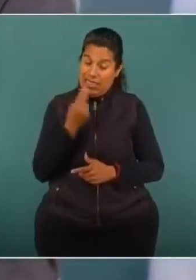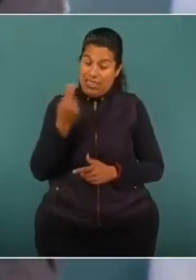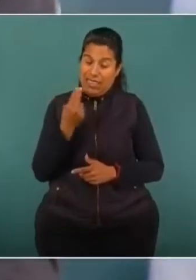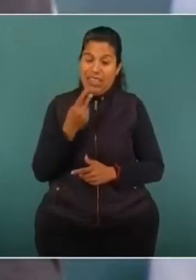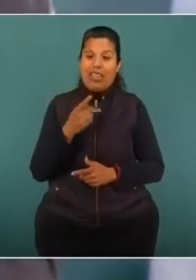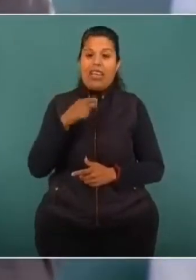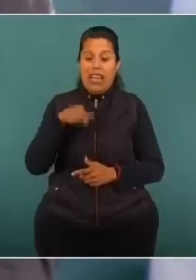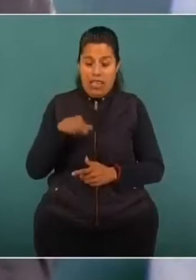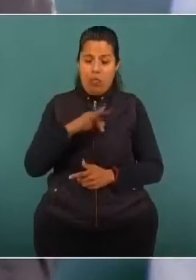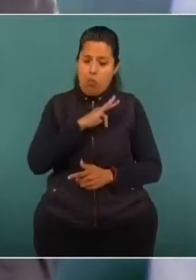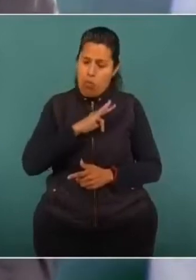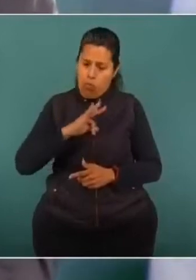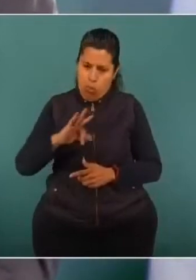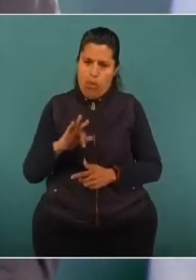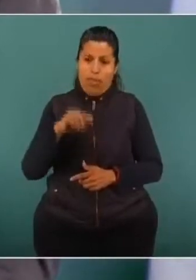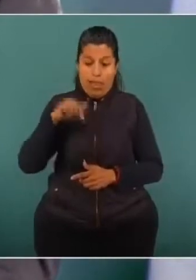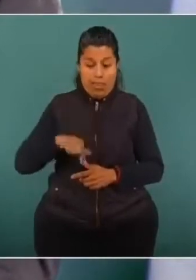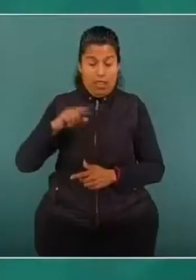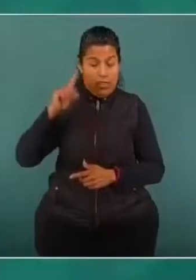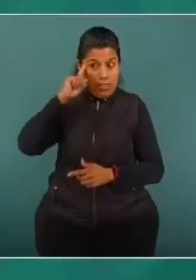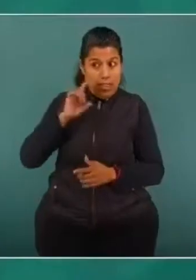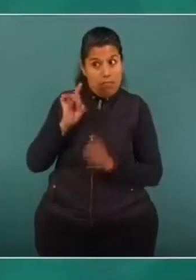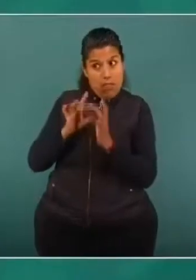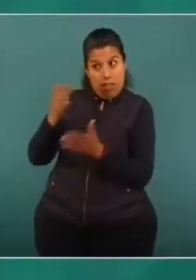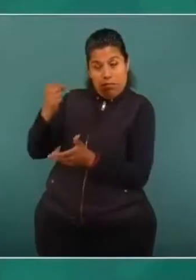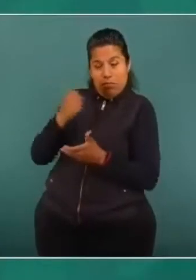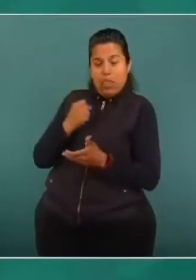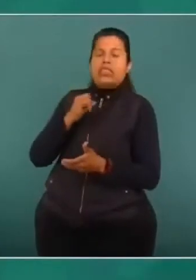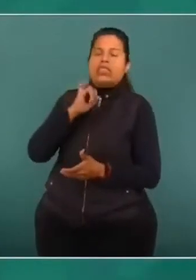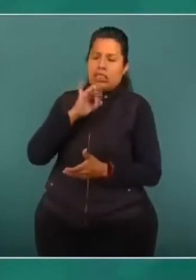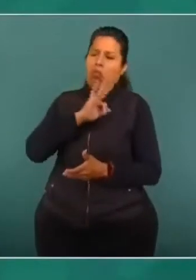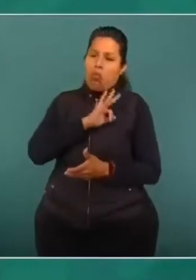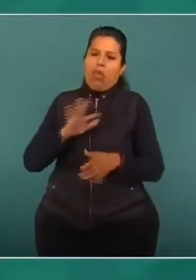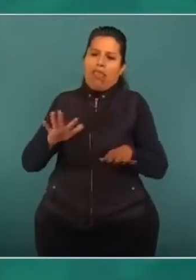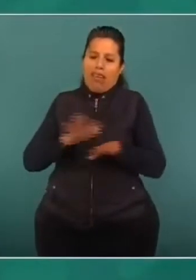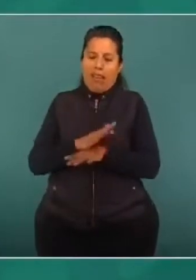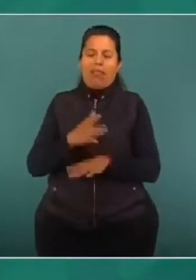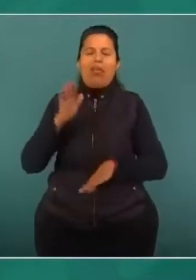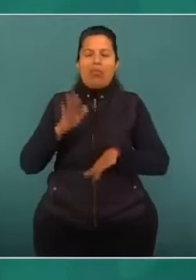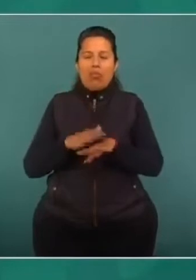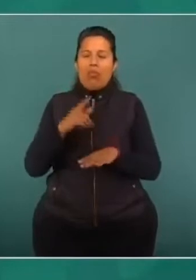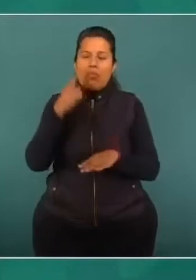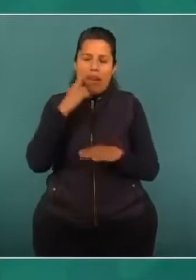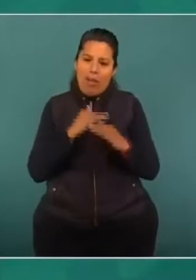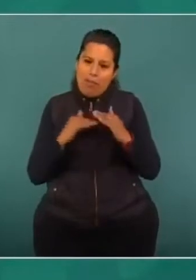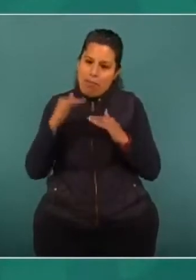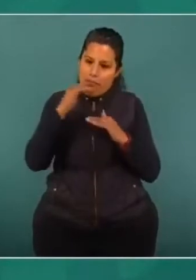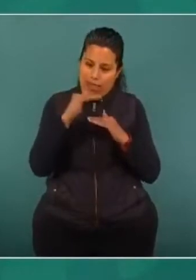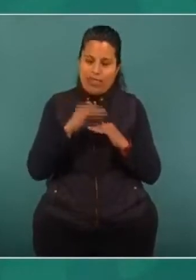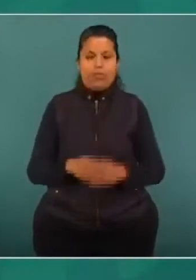realidad financiera de Zacatecas cambiaría diametralmente. Señor presidente,